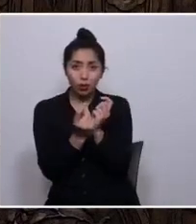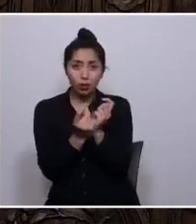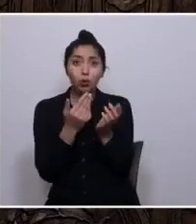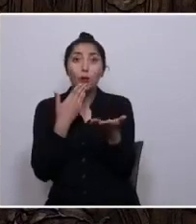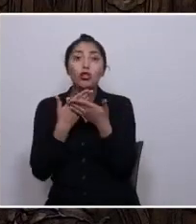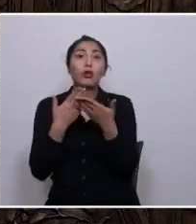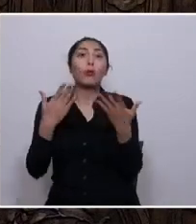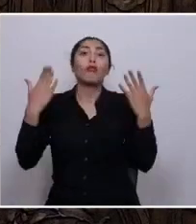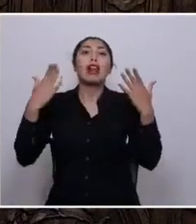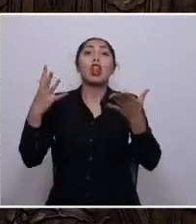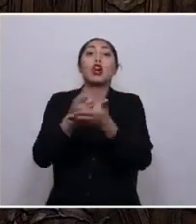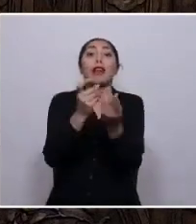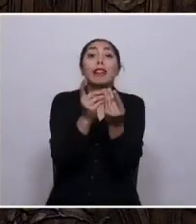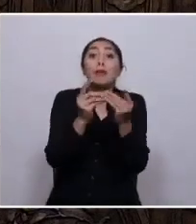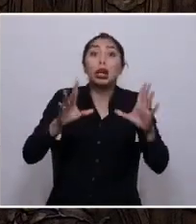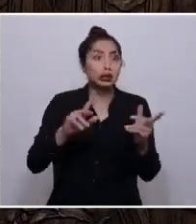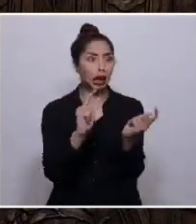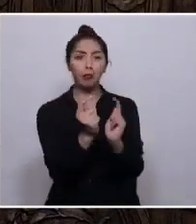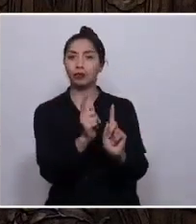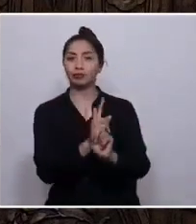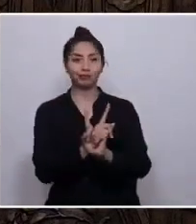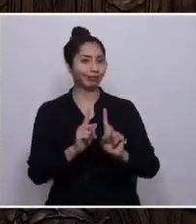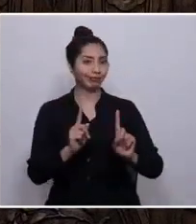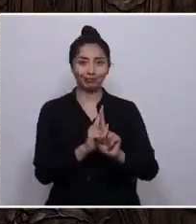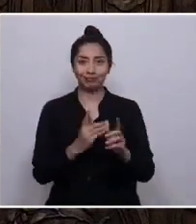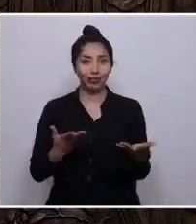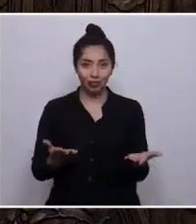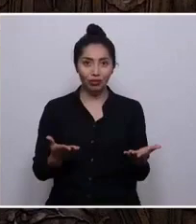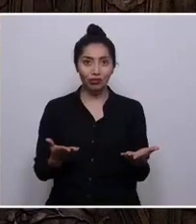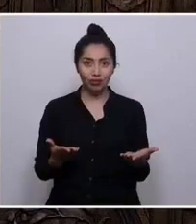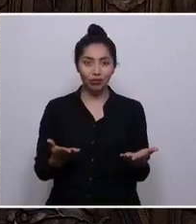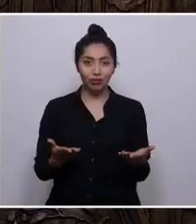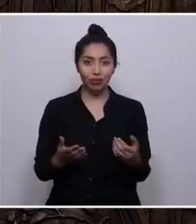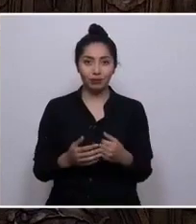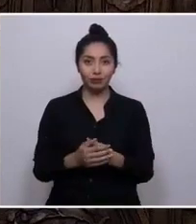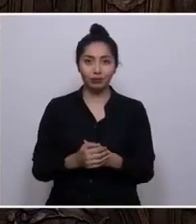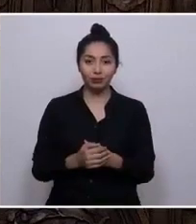democracia. La concertación, hay que decirlo,